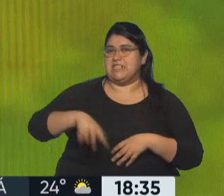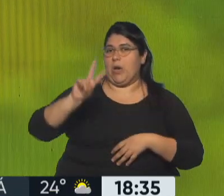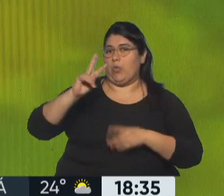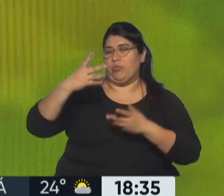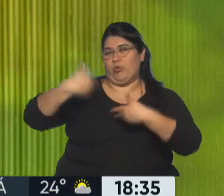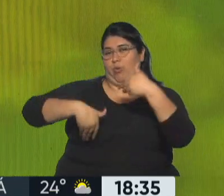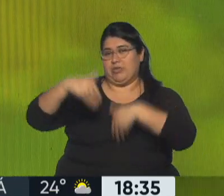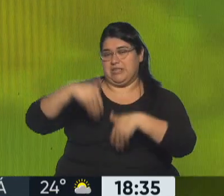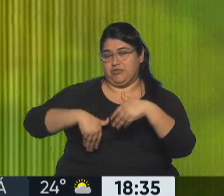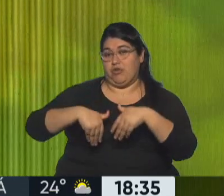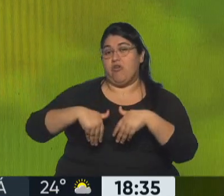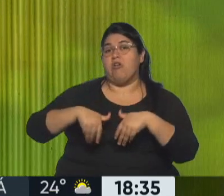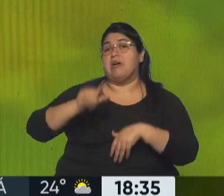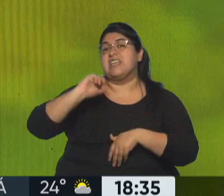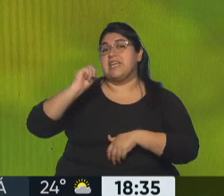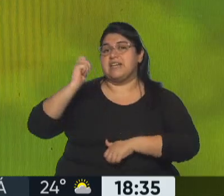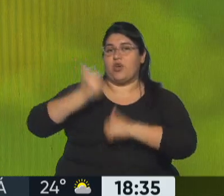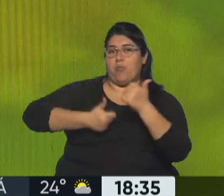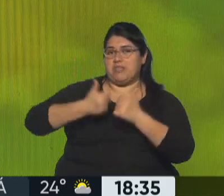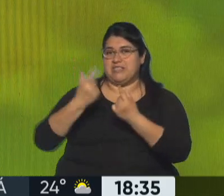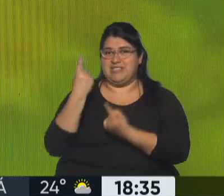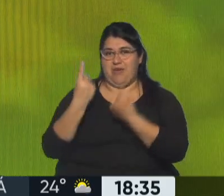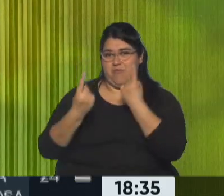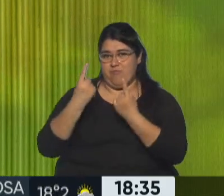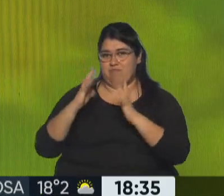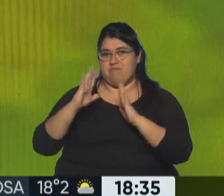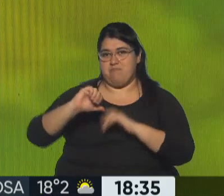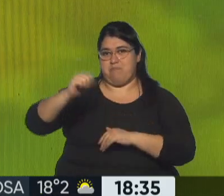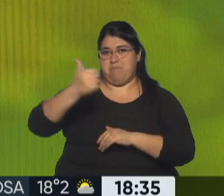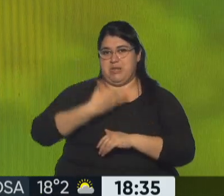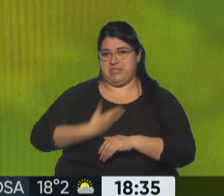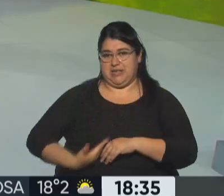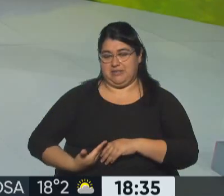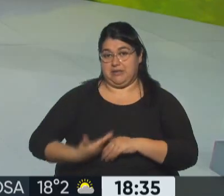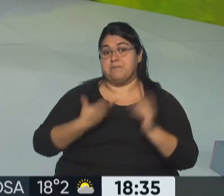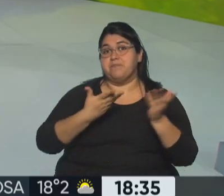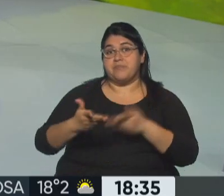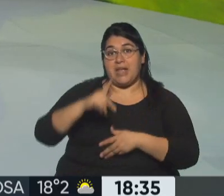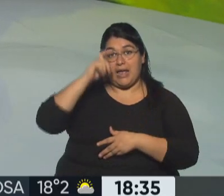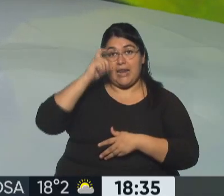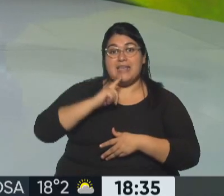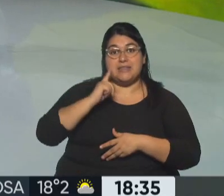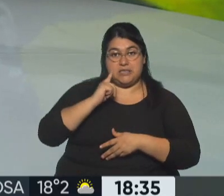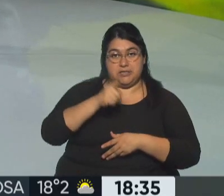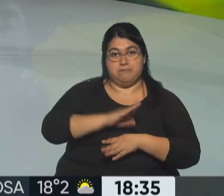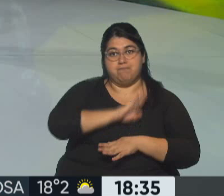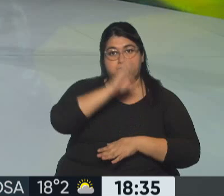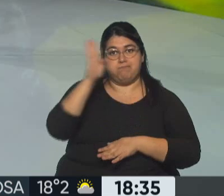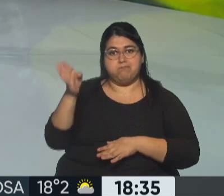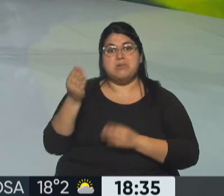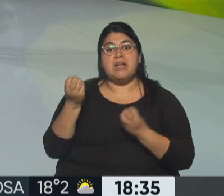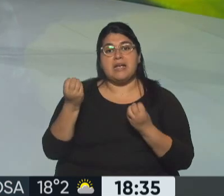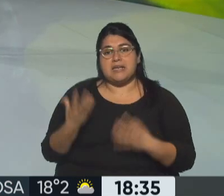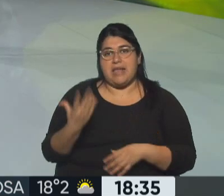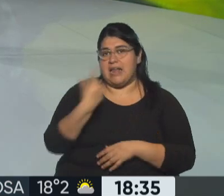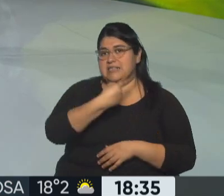definirá el nuevo presidente para los hermanos de Brasil. Leti Martínez, estuviste en Brasil, contanos cómo viene la semana, cómo